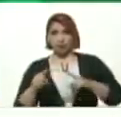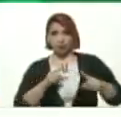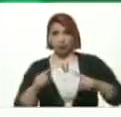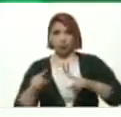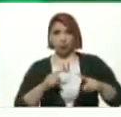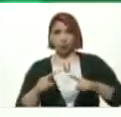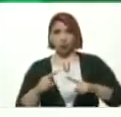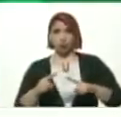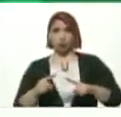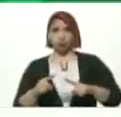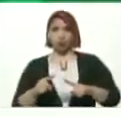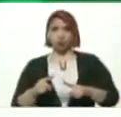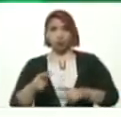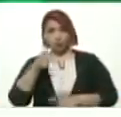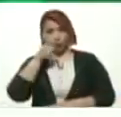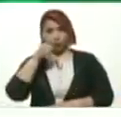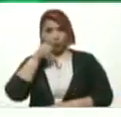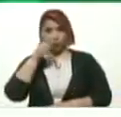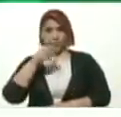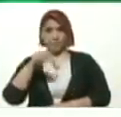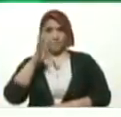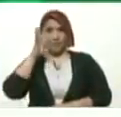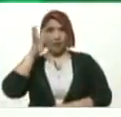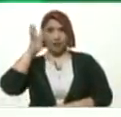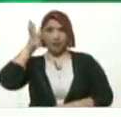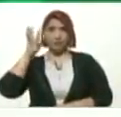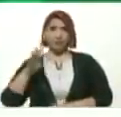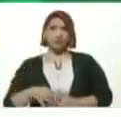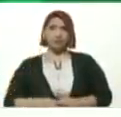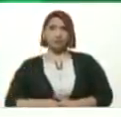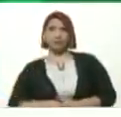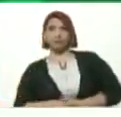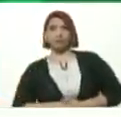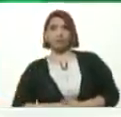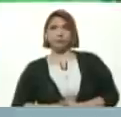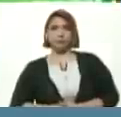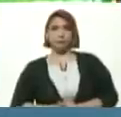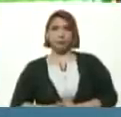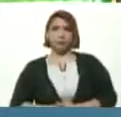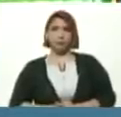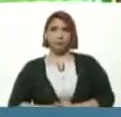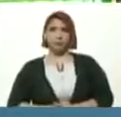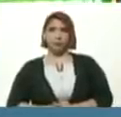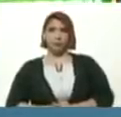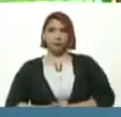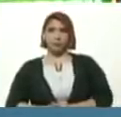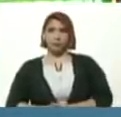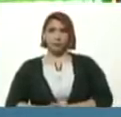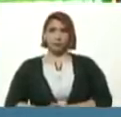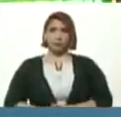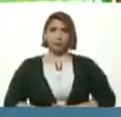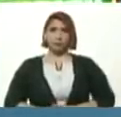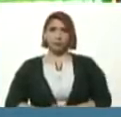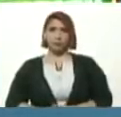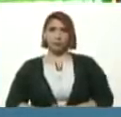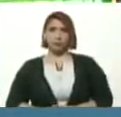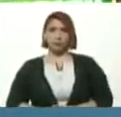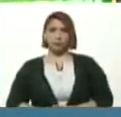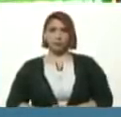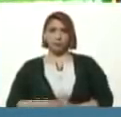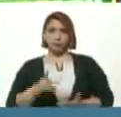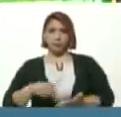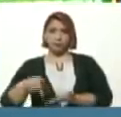Mando Y la tutela De Mervin Tratando de Colocar Gente